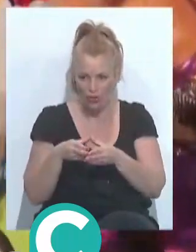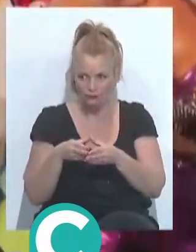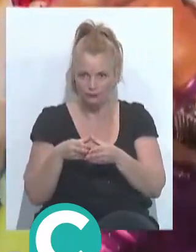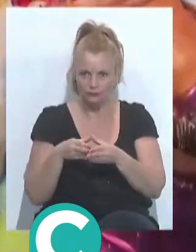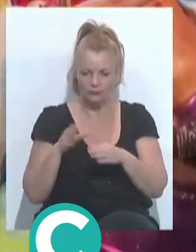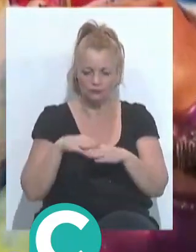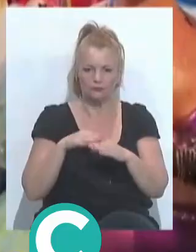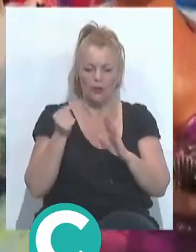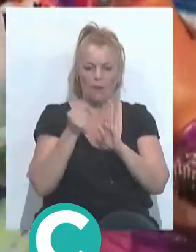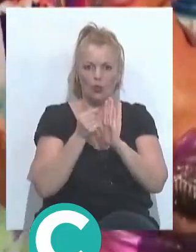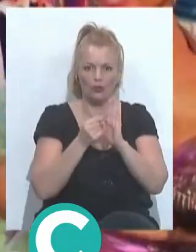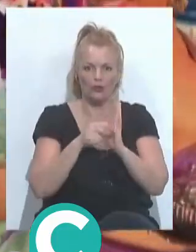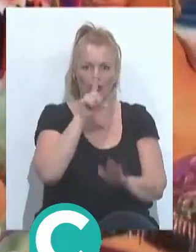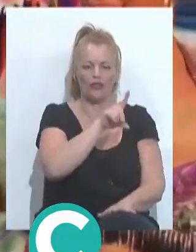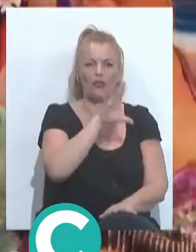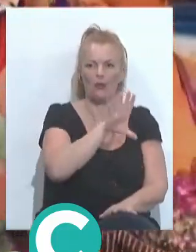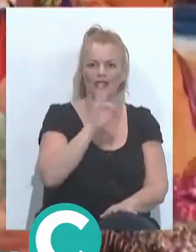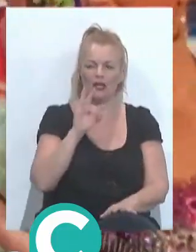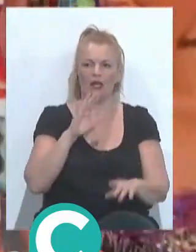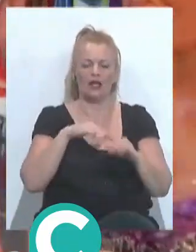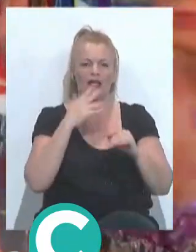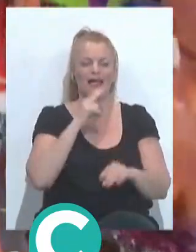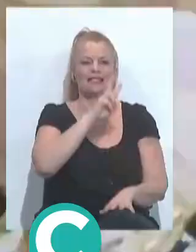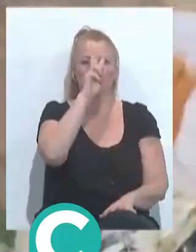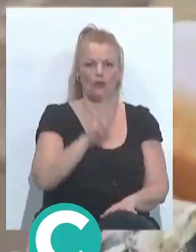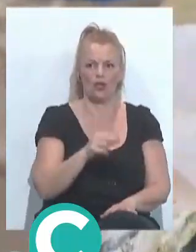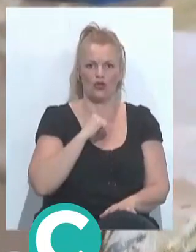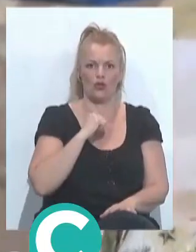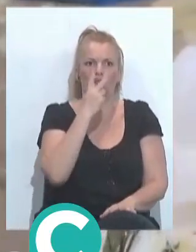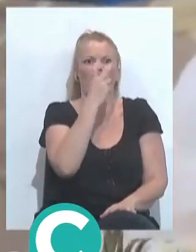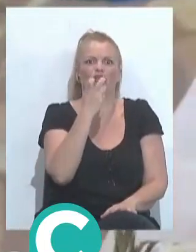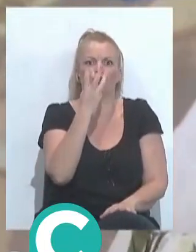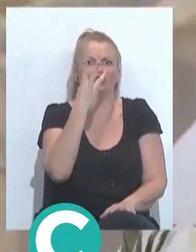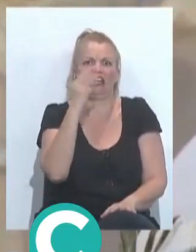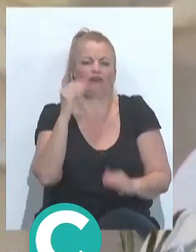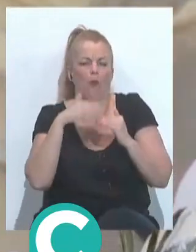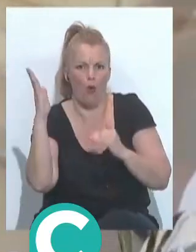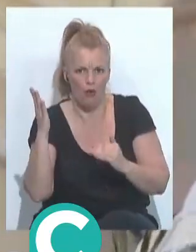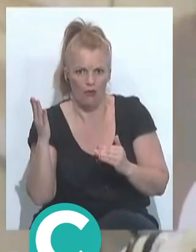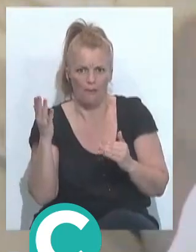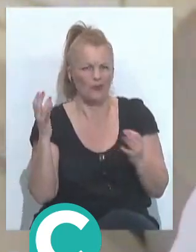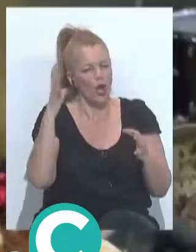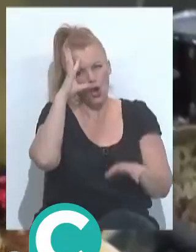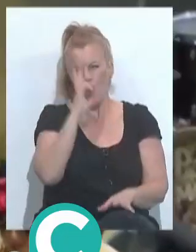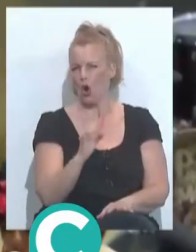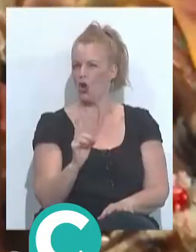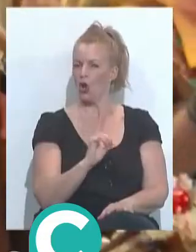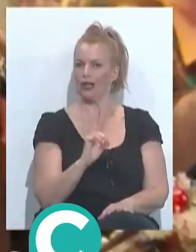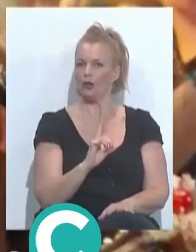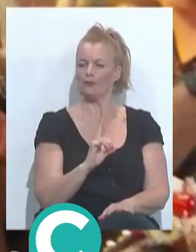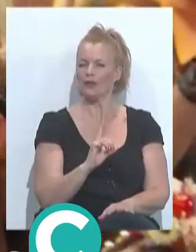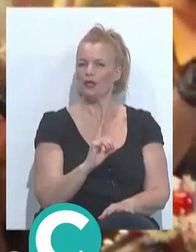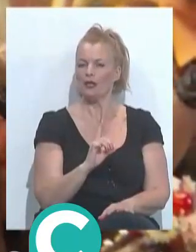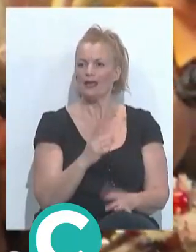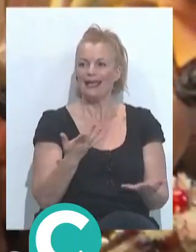puntuar con ciento cincuenta y tantos puntos al segundo pase tener doscientos treinta y tantos. No es lógico, ¿no? Claro, el problema no es